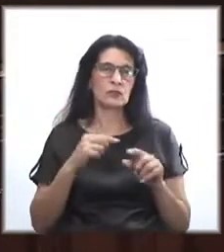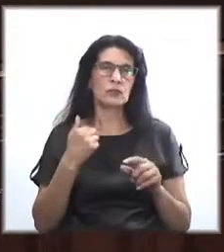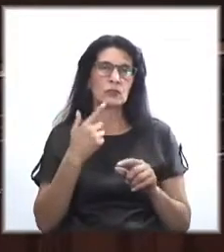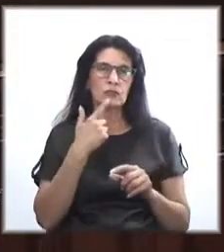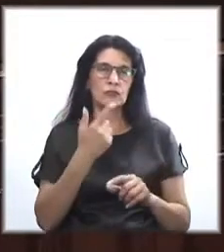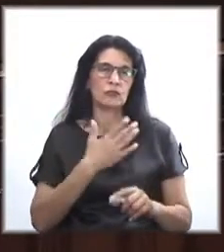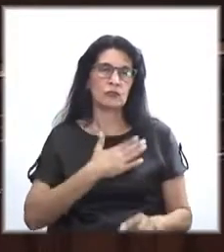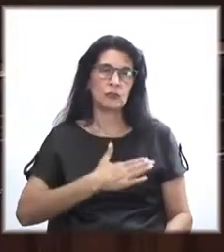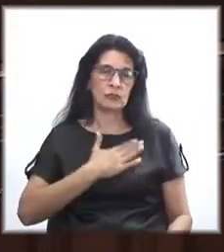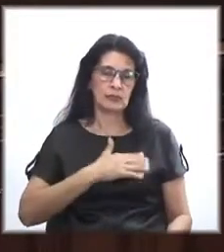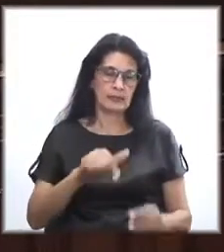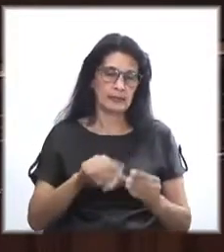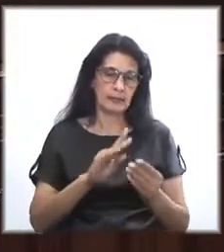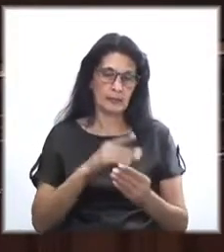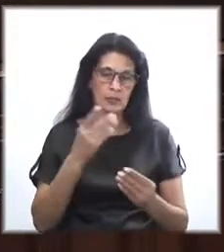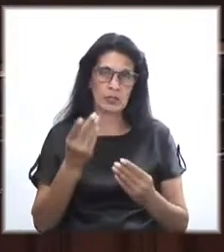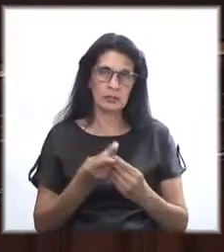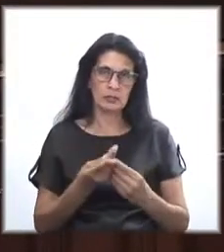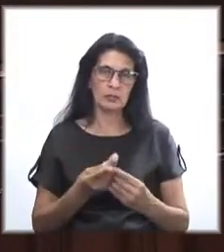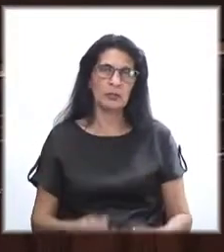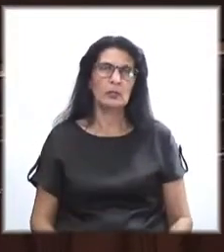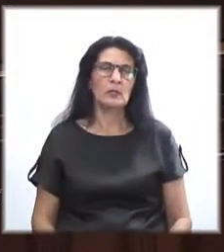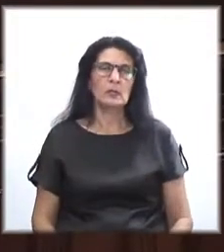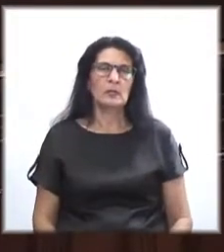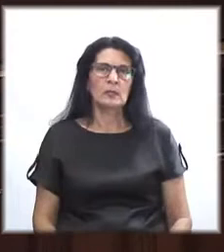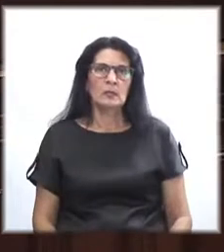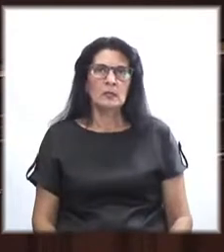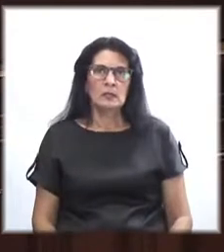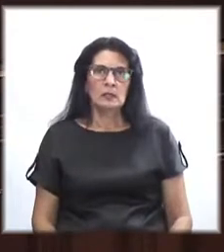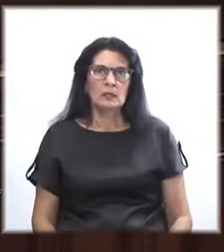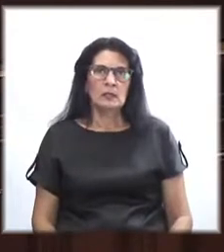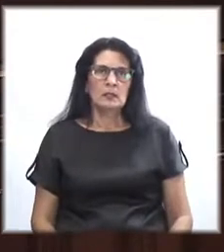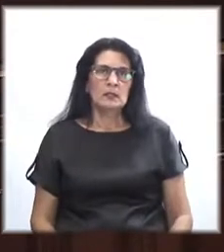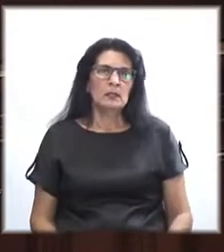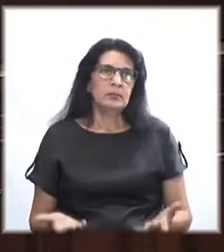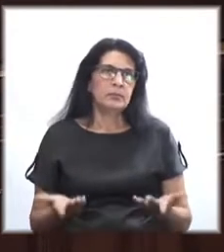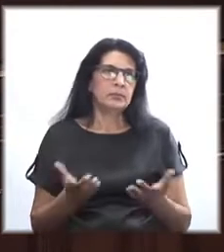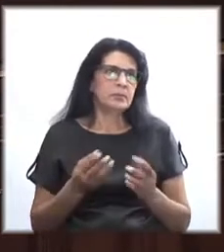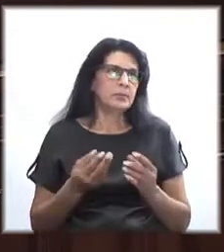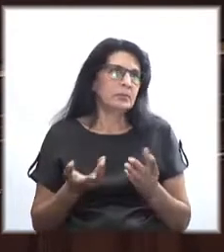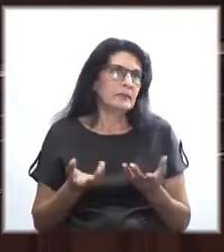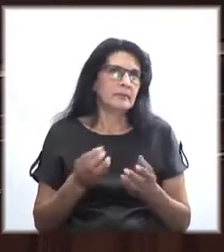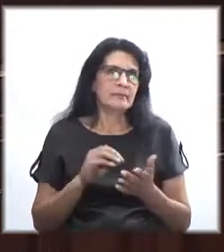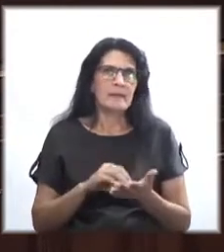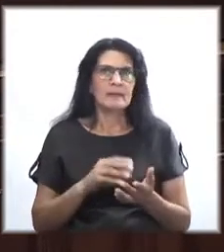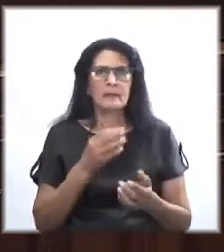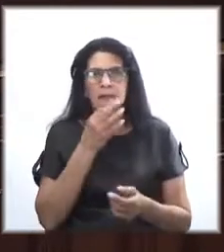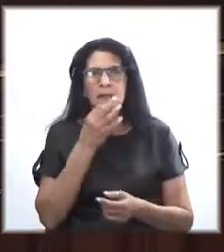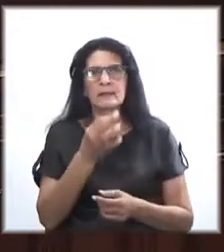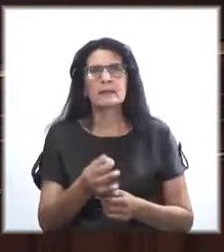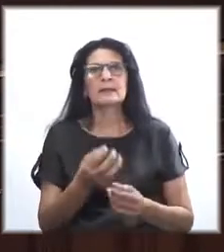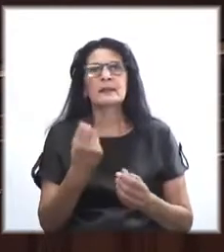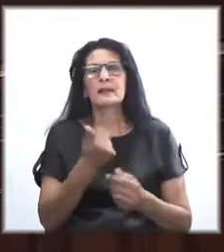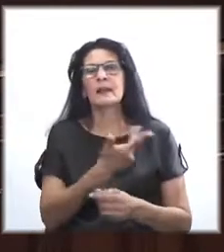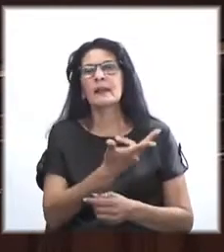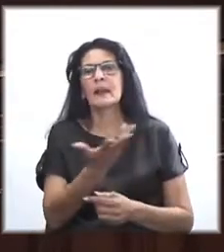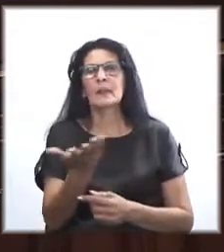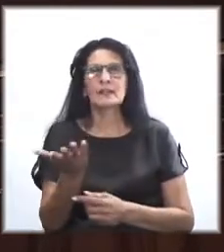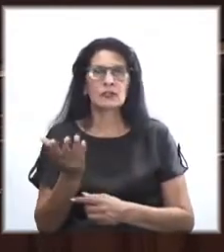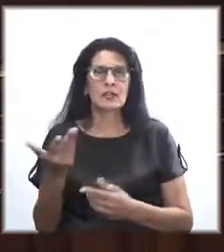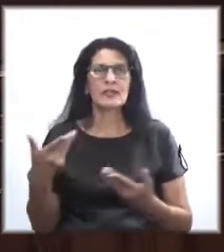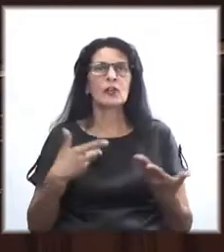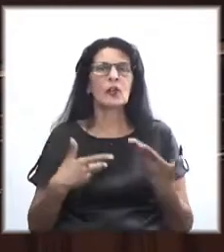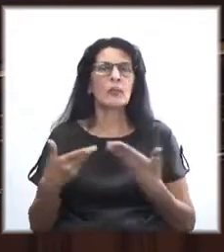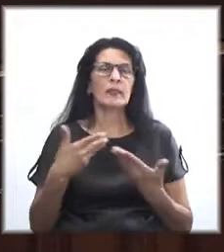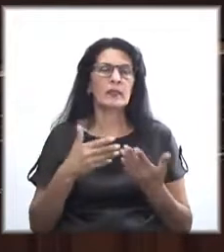proyecto, nada más que reflejar la voluntad de la gente que nos pidió